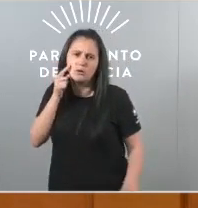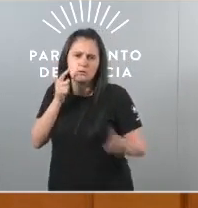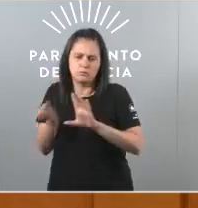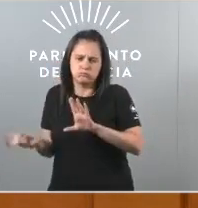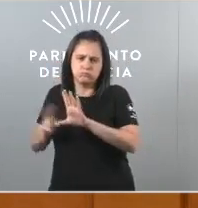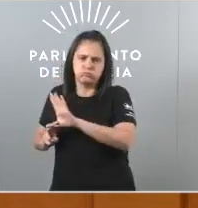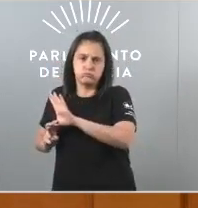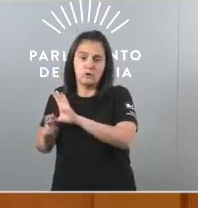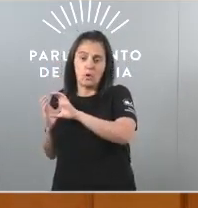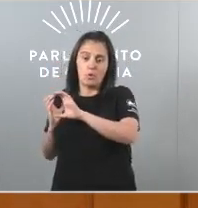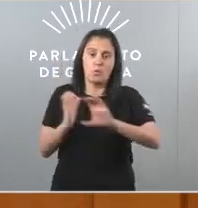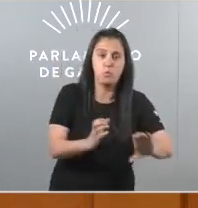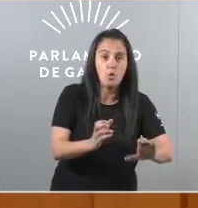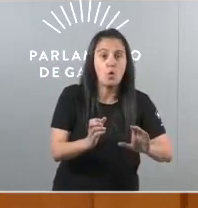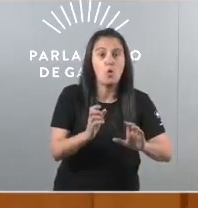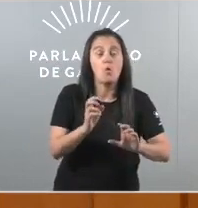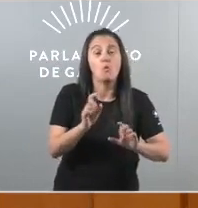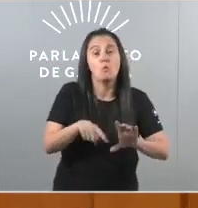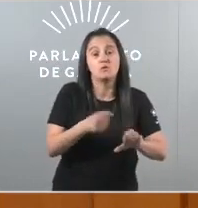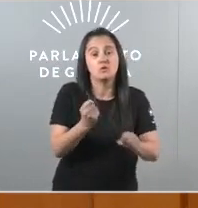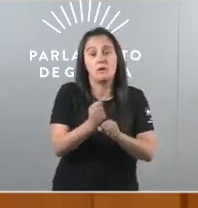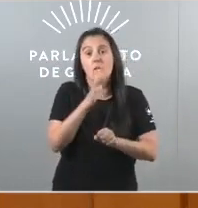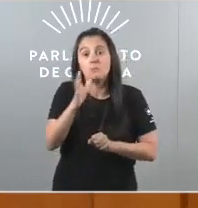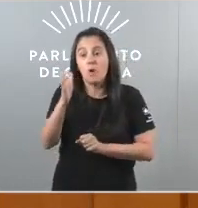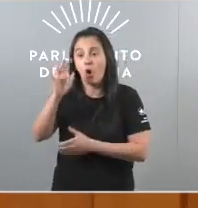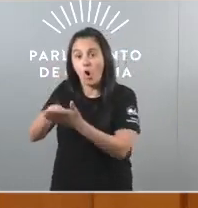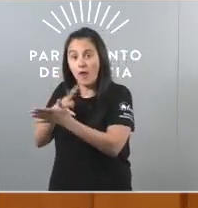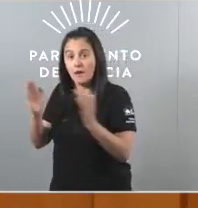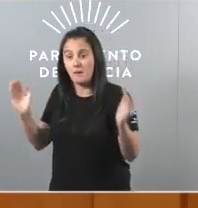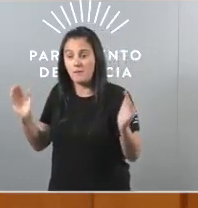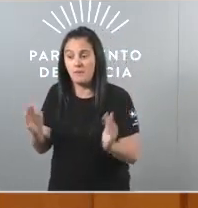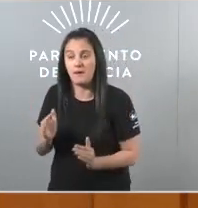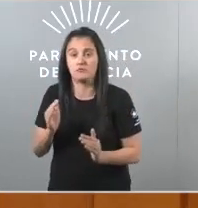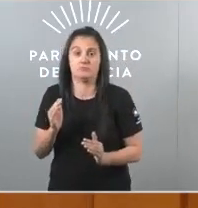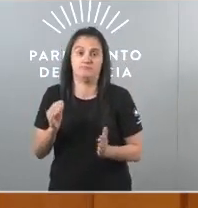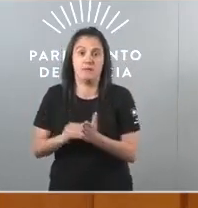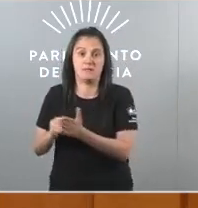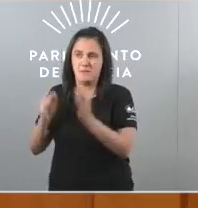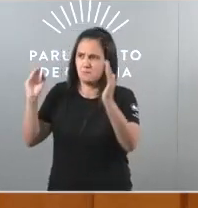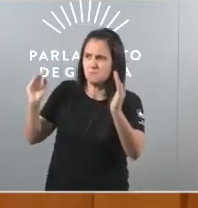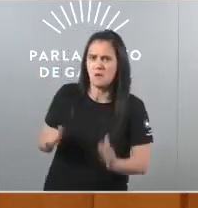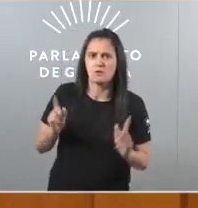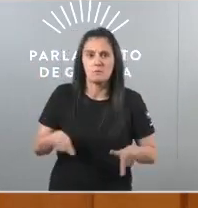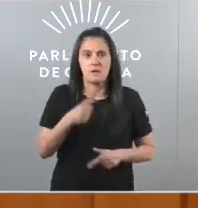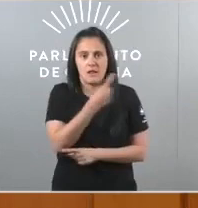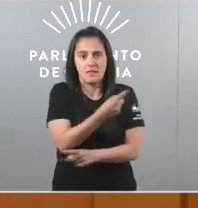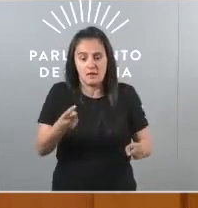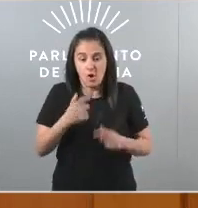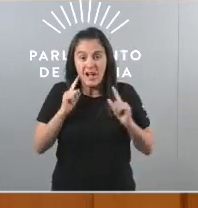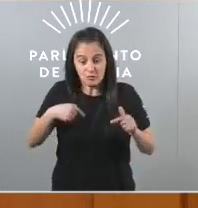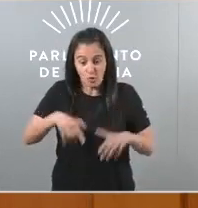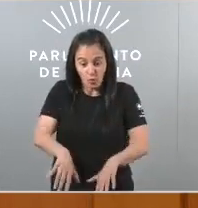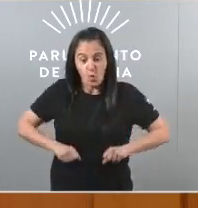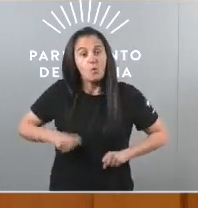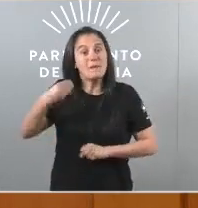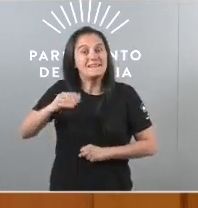chegar aos seus postos de traballo porque lle recortaron horarios e frecuencias eu digo que como presidenta terei